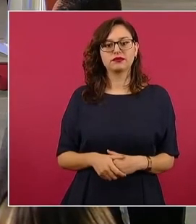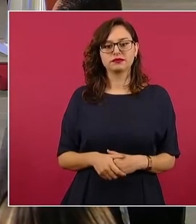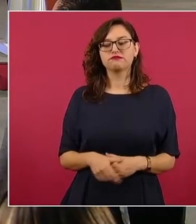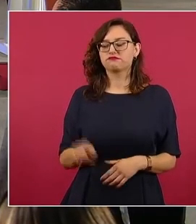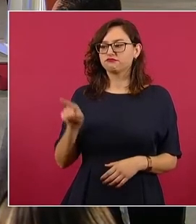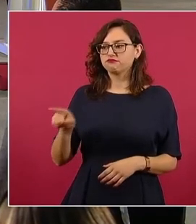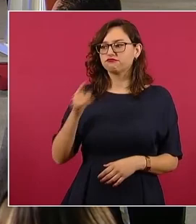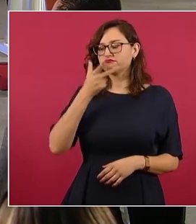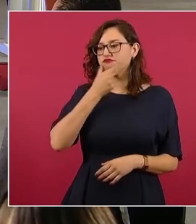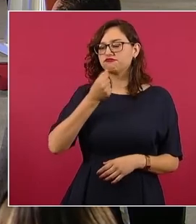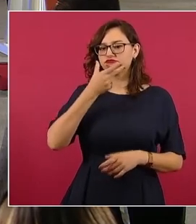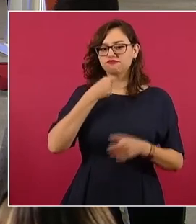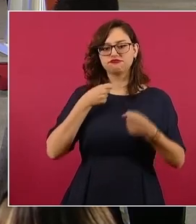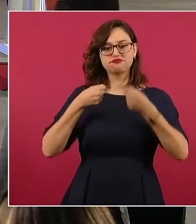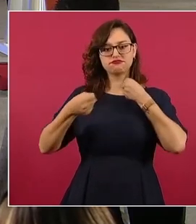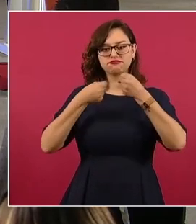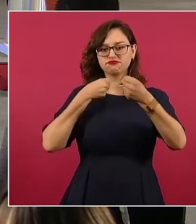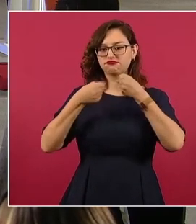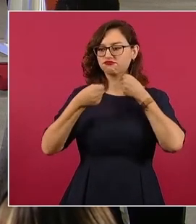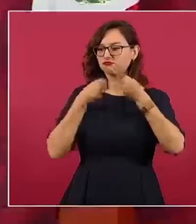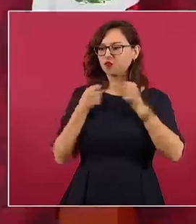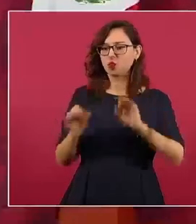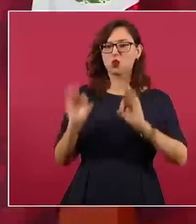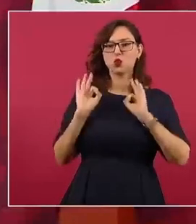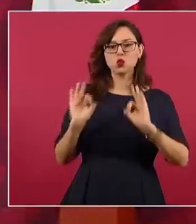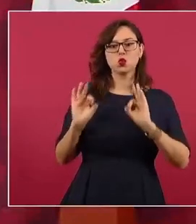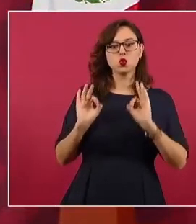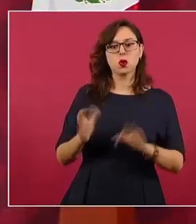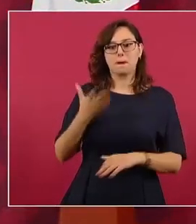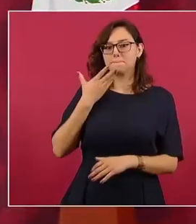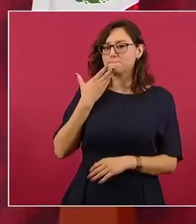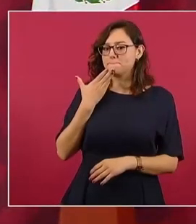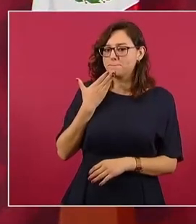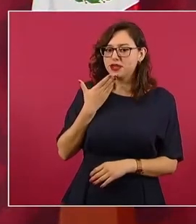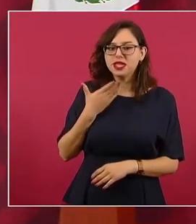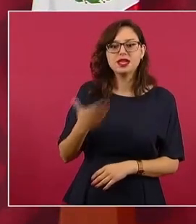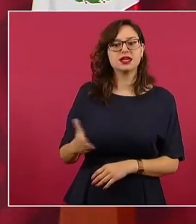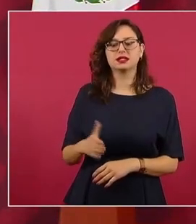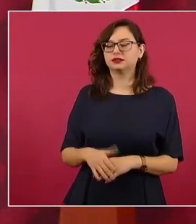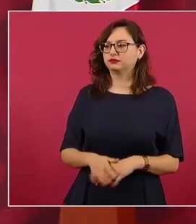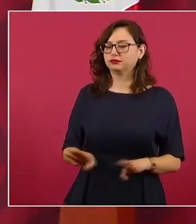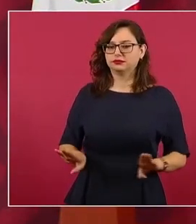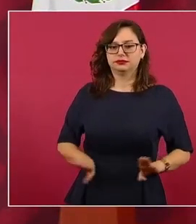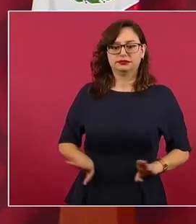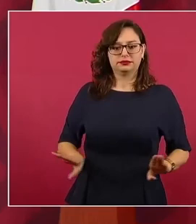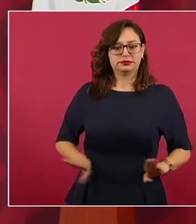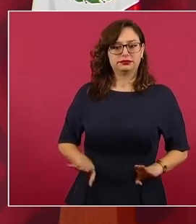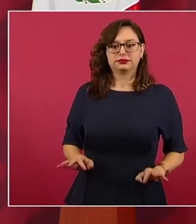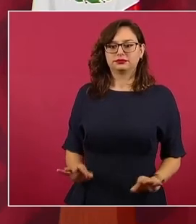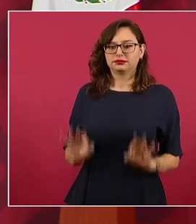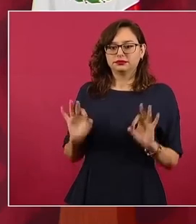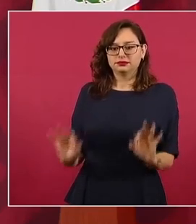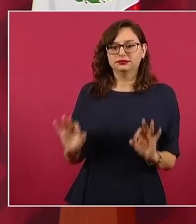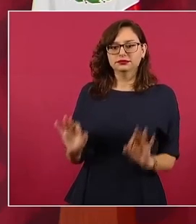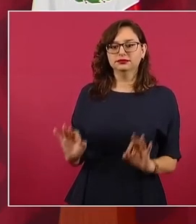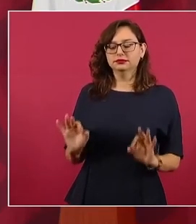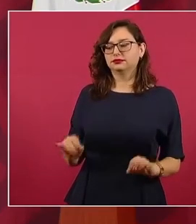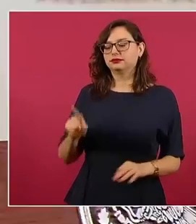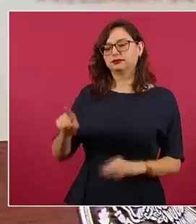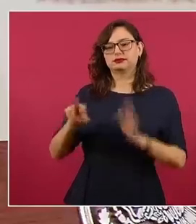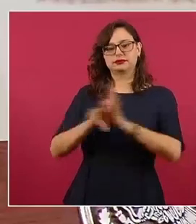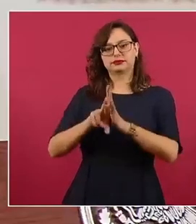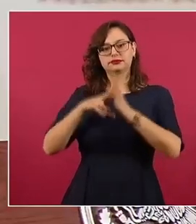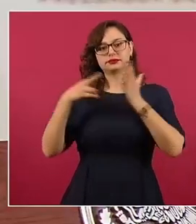buen periodista, sobre todo le daba oportunidad en ese entonces, en la revista Siempre,